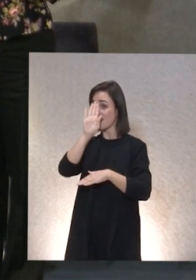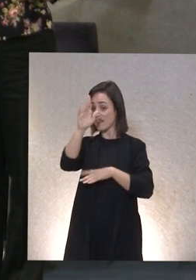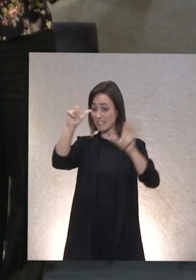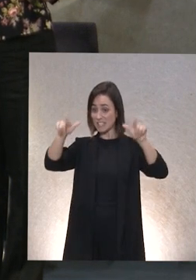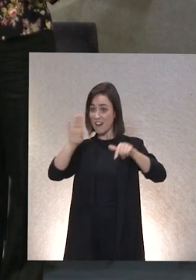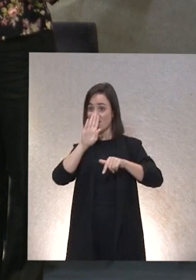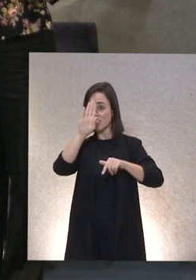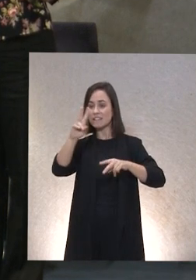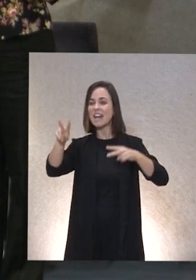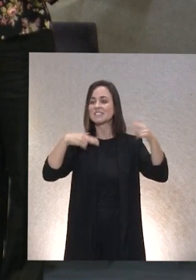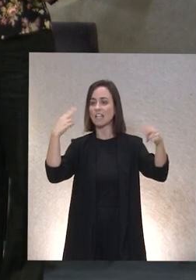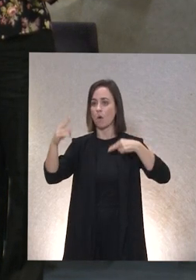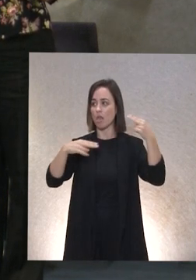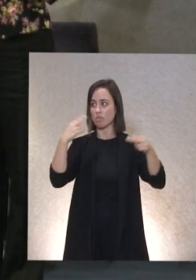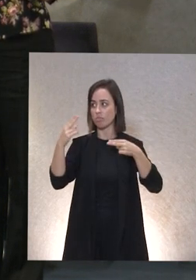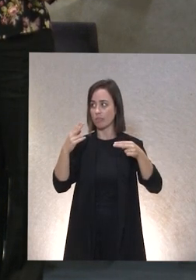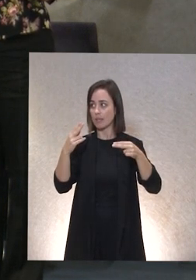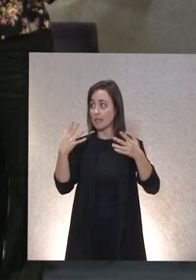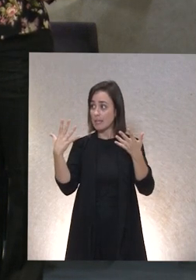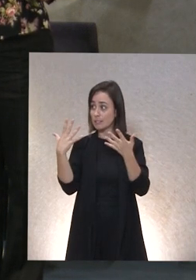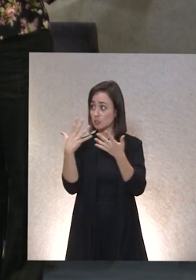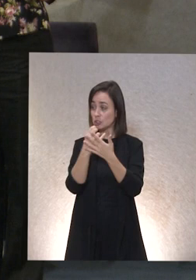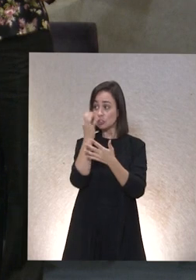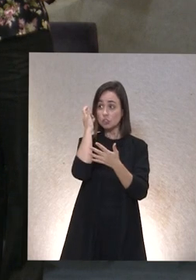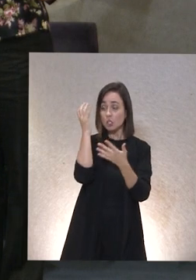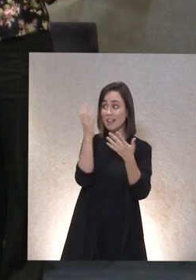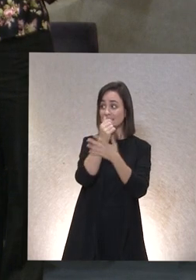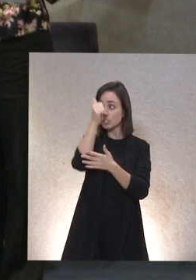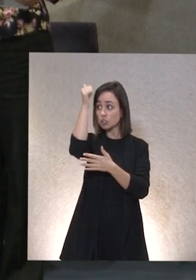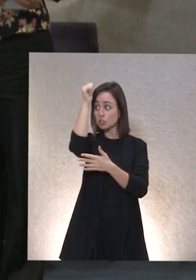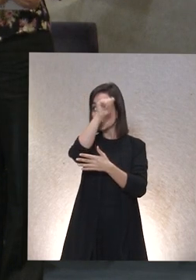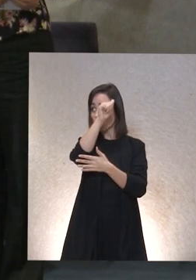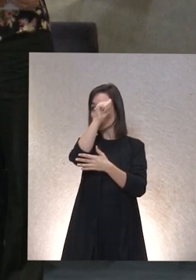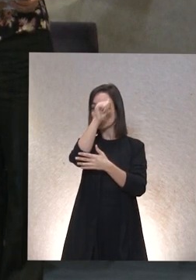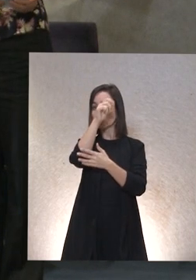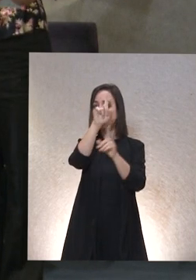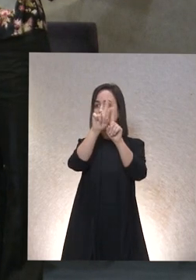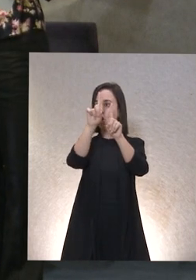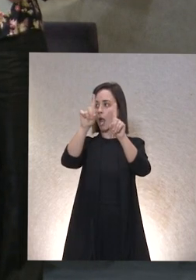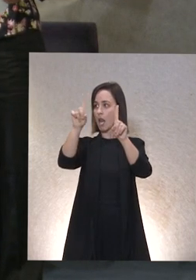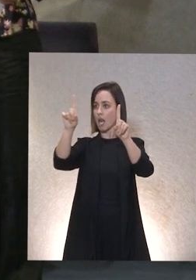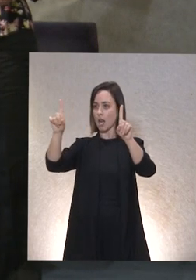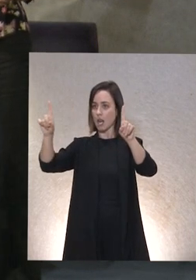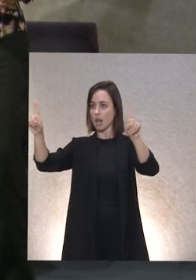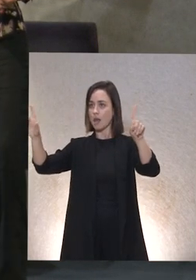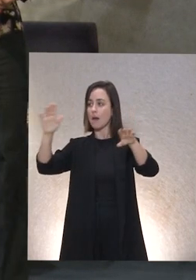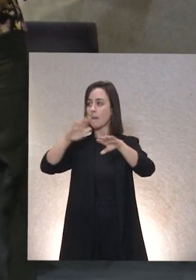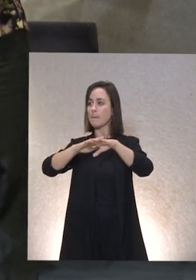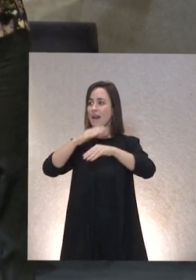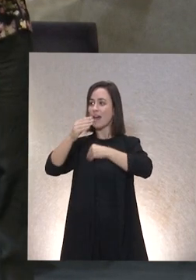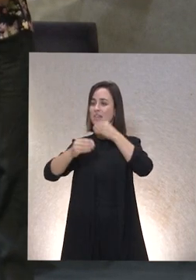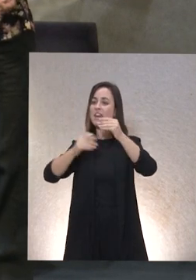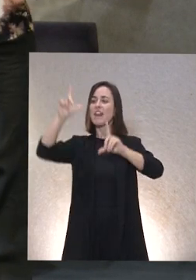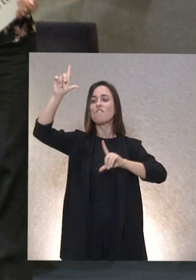sala vamos a ir colocándonos todas y todos a lo largo del hall del jardín para hacer la tradicional